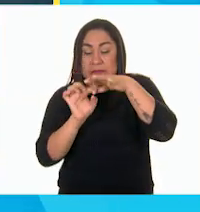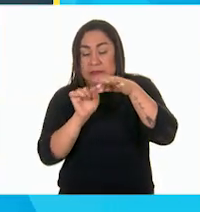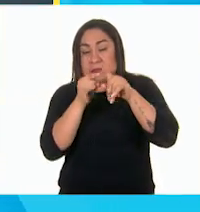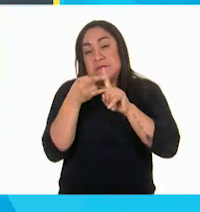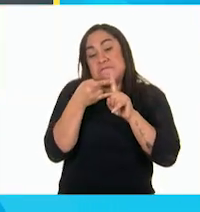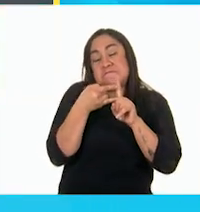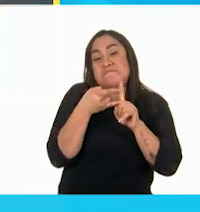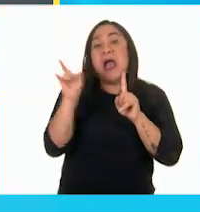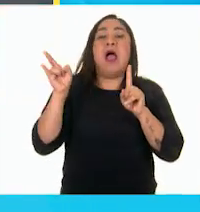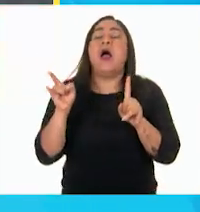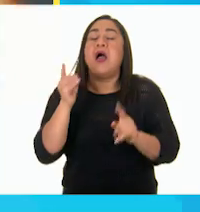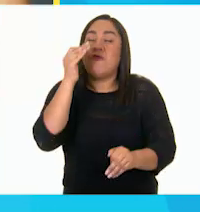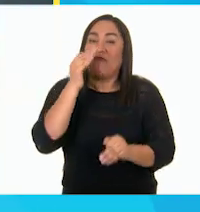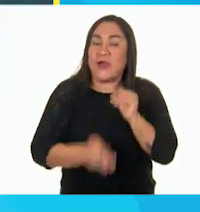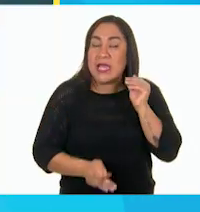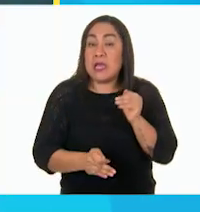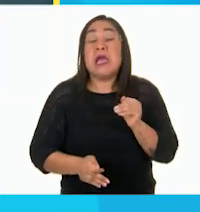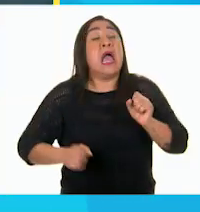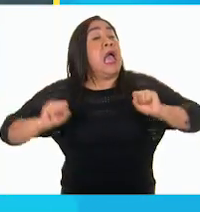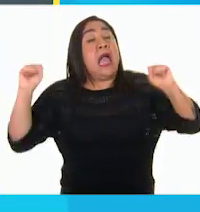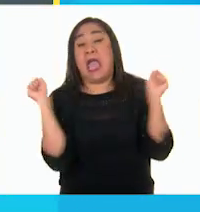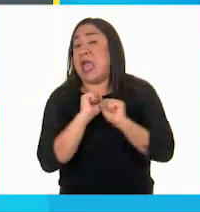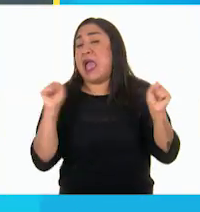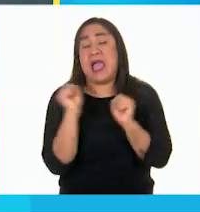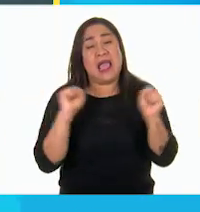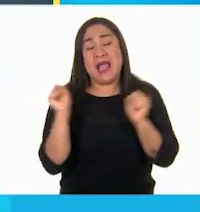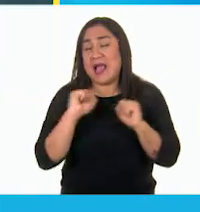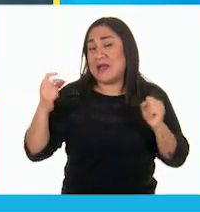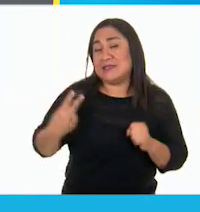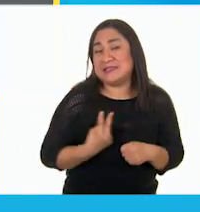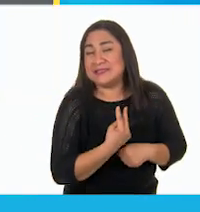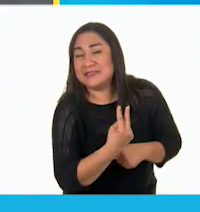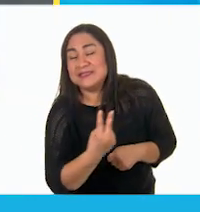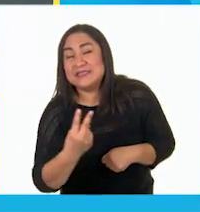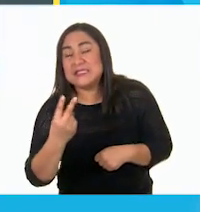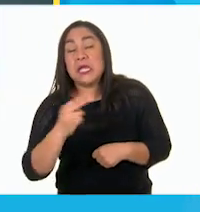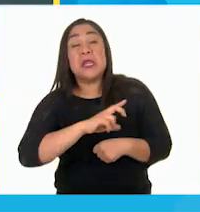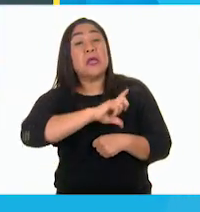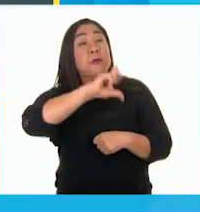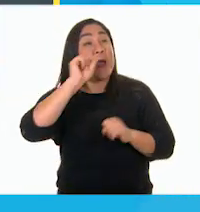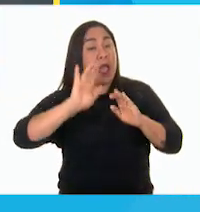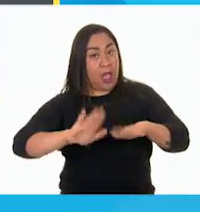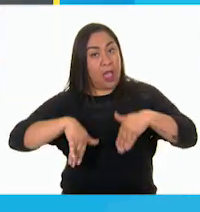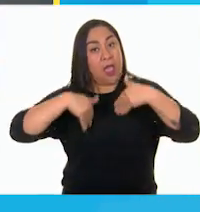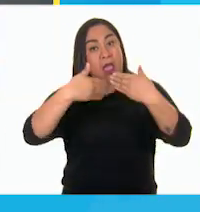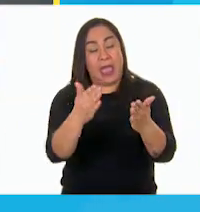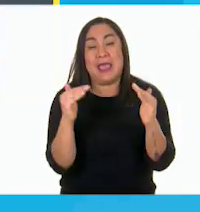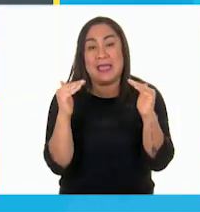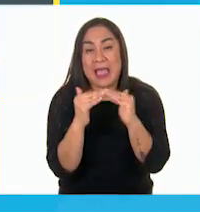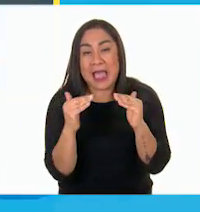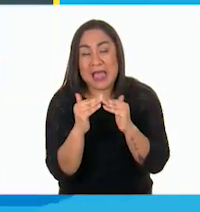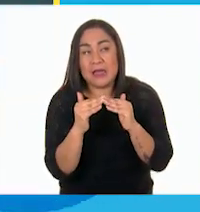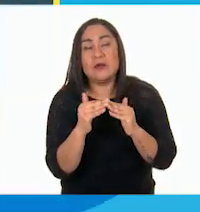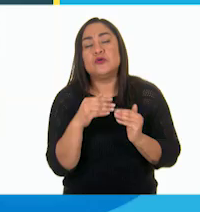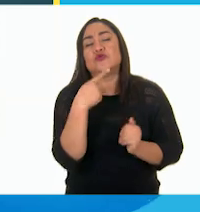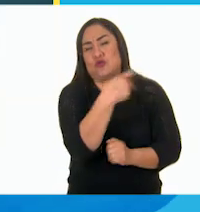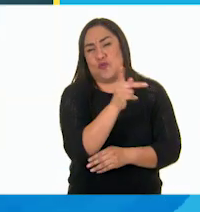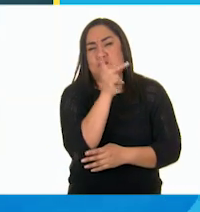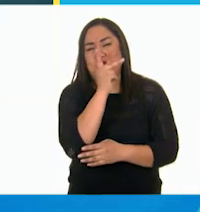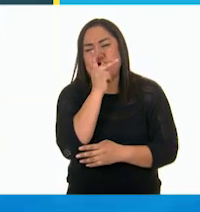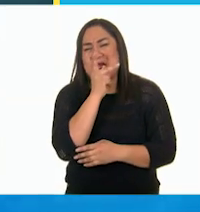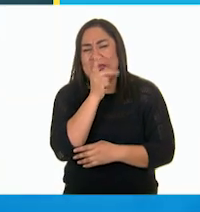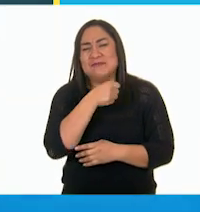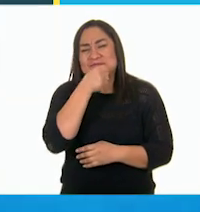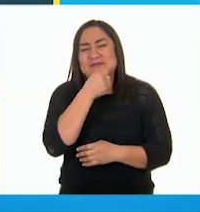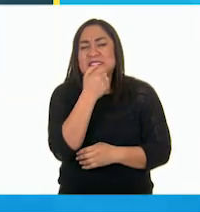puerta en aquella jaula. Salieron corriendo, y de inmediato, al llegar a su casa, su padre, Gepeto, le